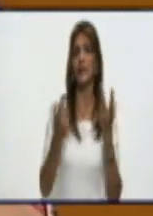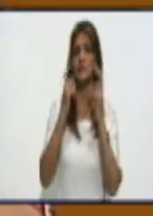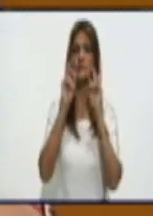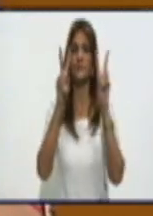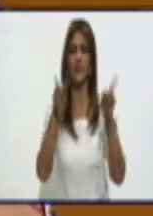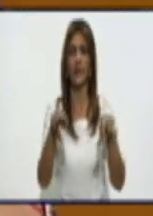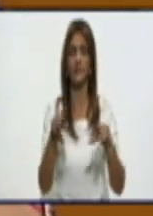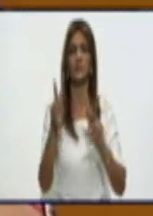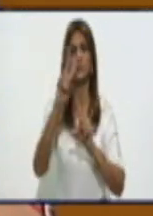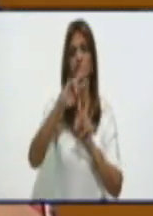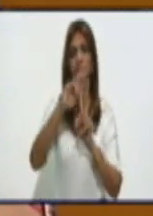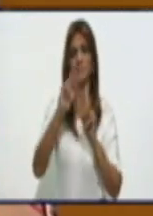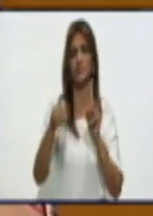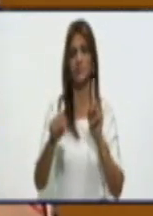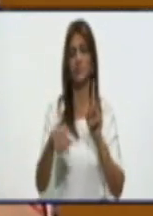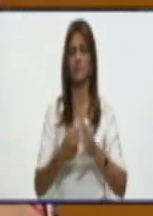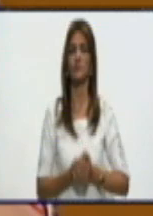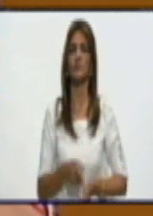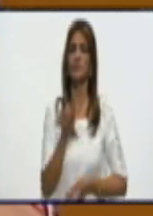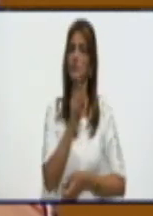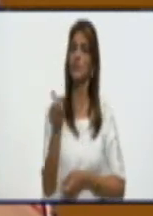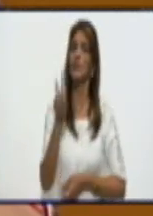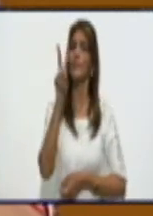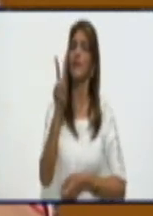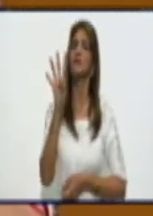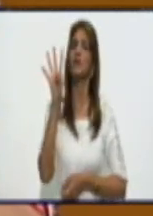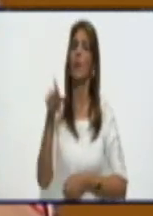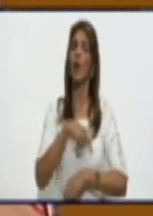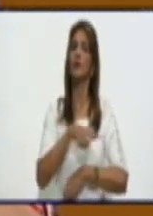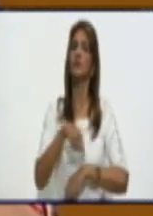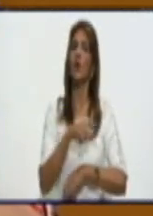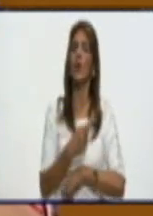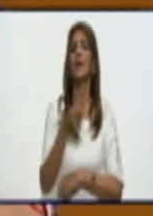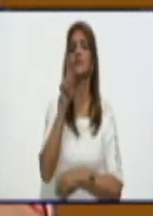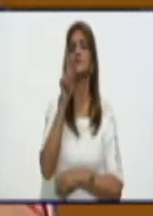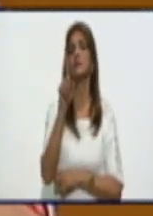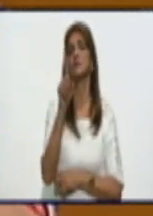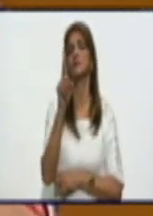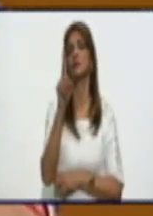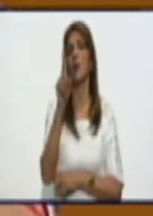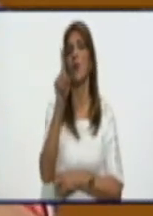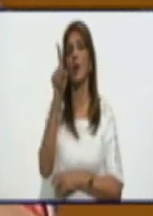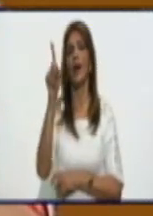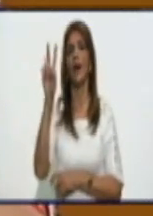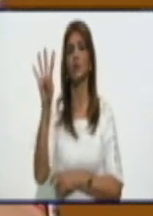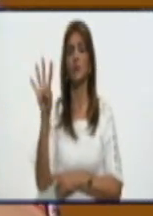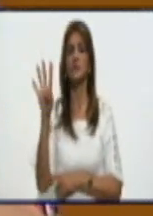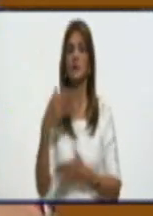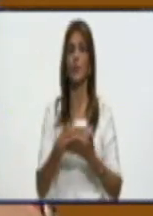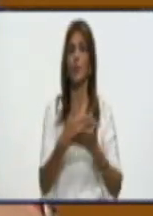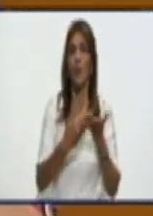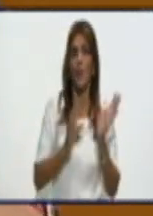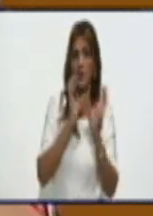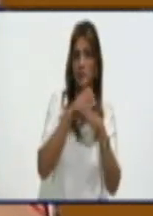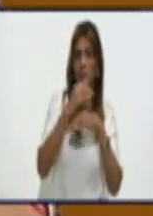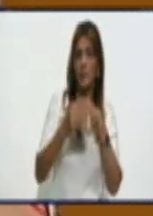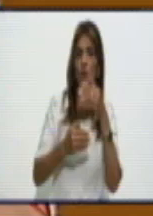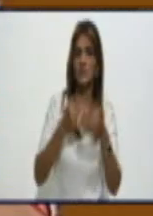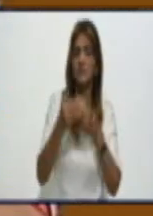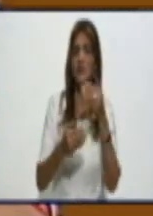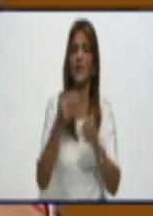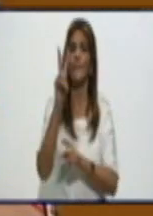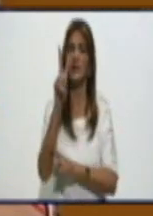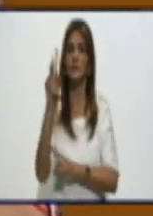en la última jornada, las últimas 24 horas, de las 414 muestras procesadas acá en la provincia, 21 de ellas fueron